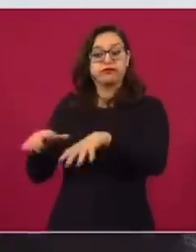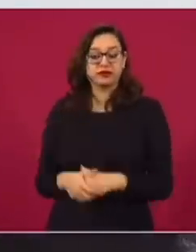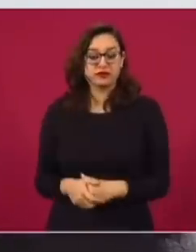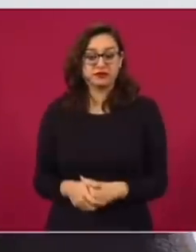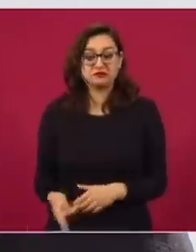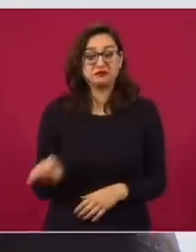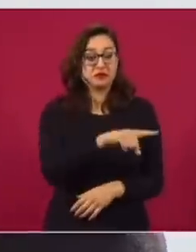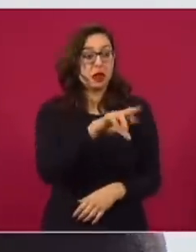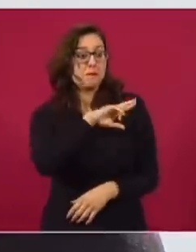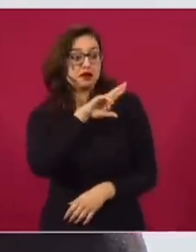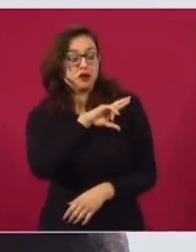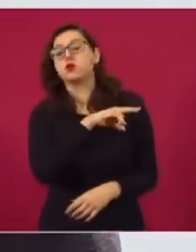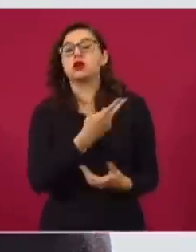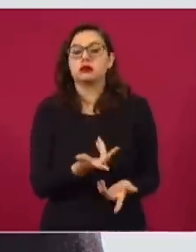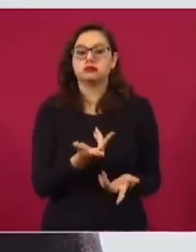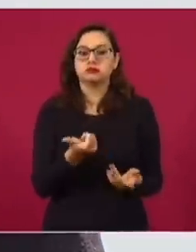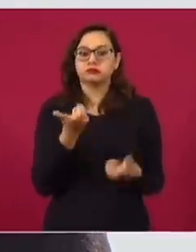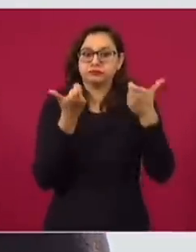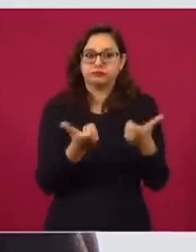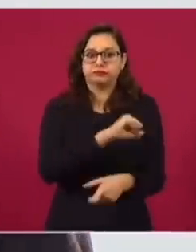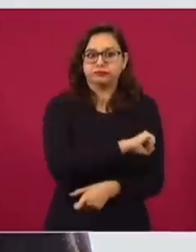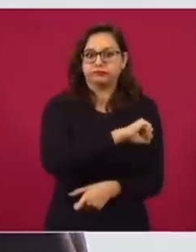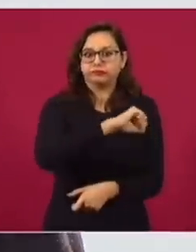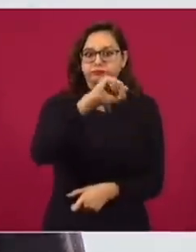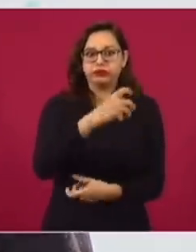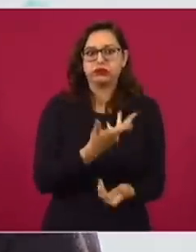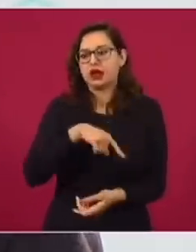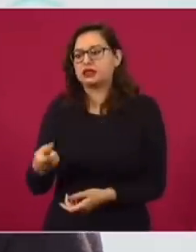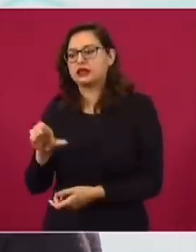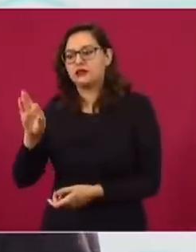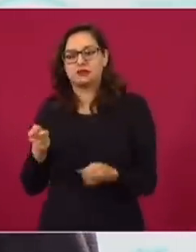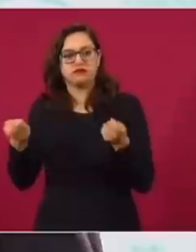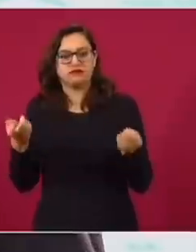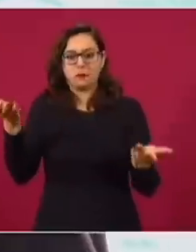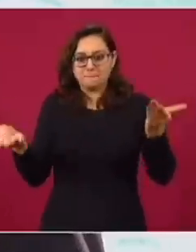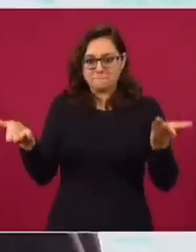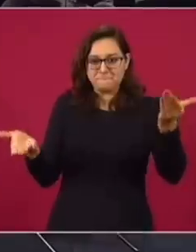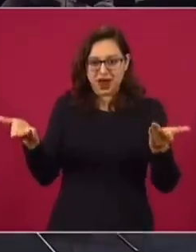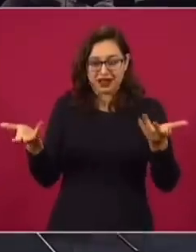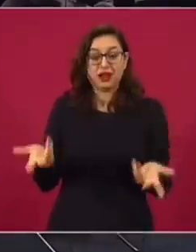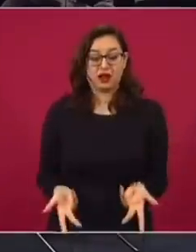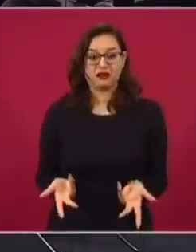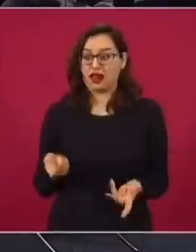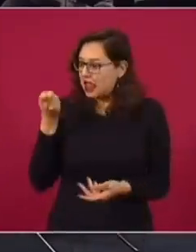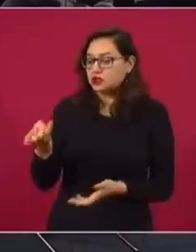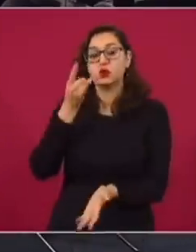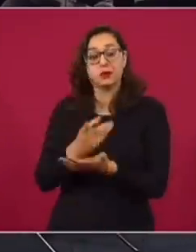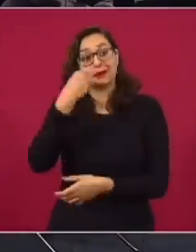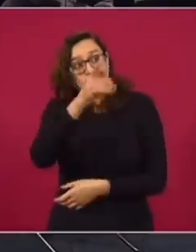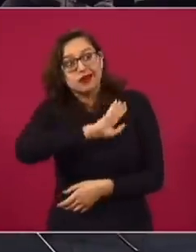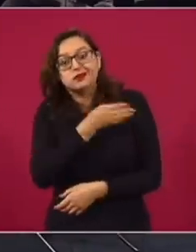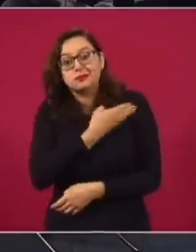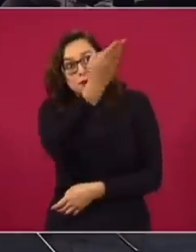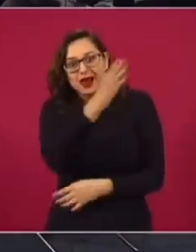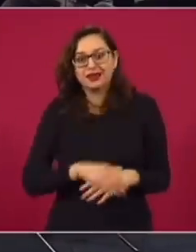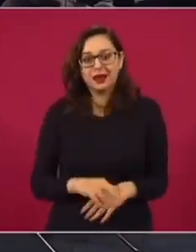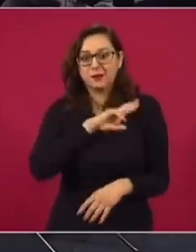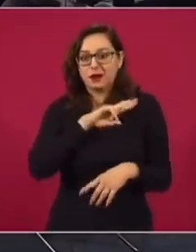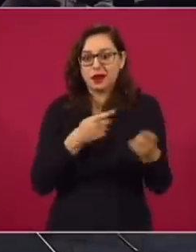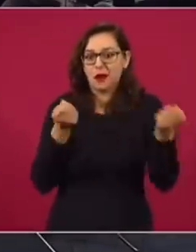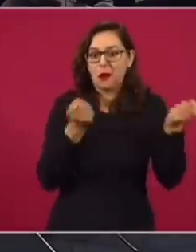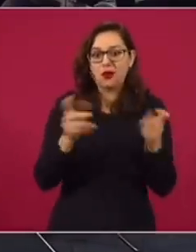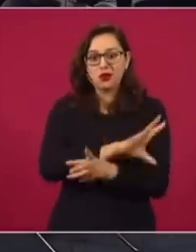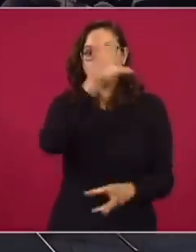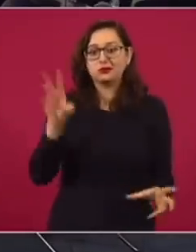garantiza que no aumenten los precios de manera excesiva, que no nos pase lo que sucede en España o en otras partes en donde las privadas